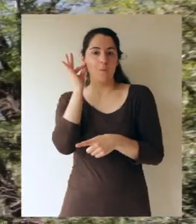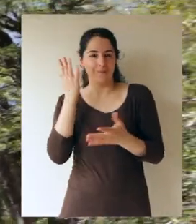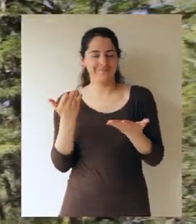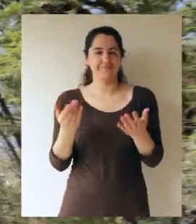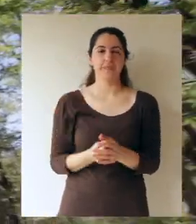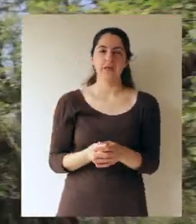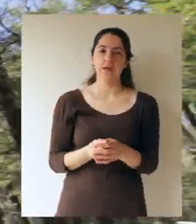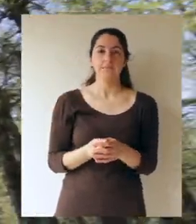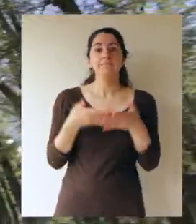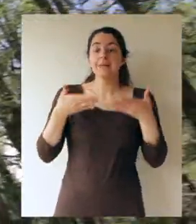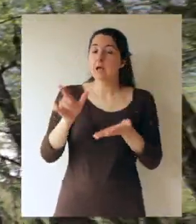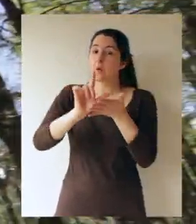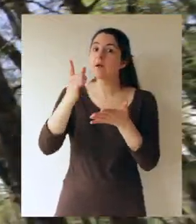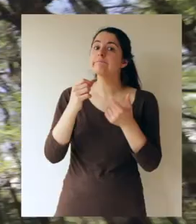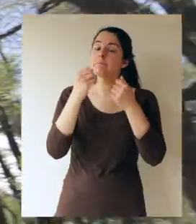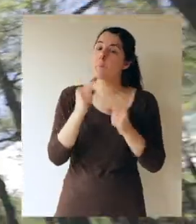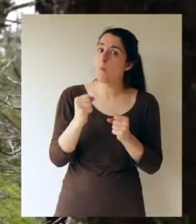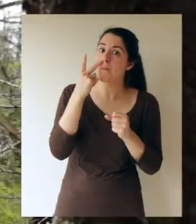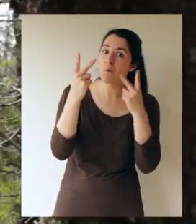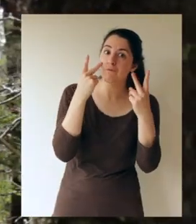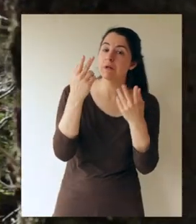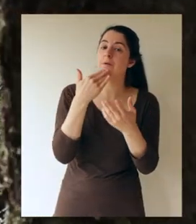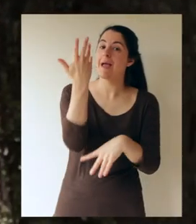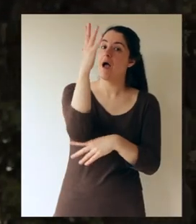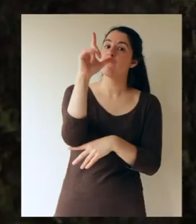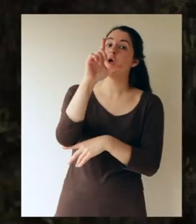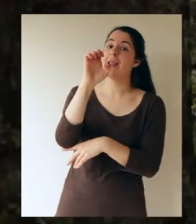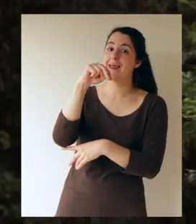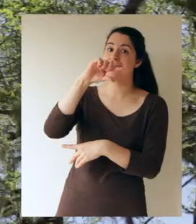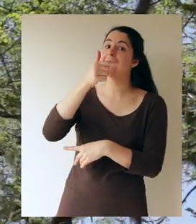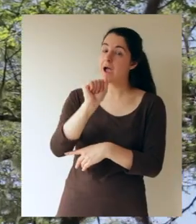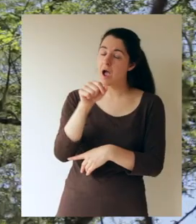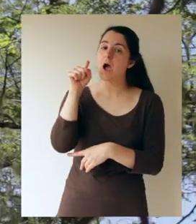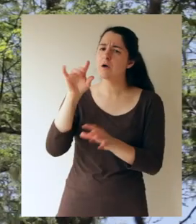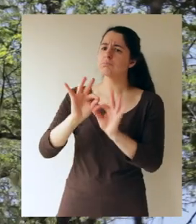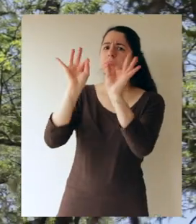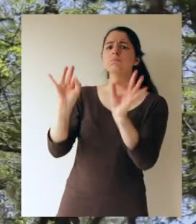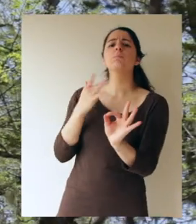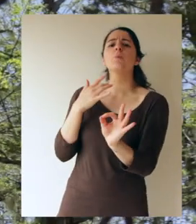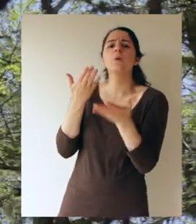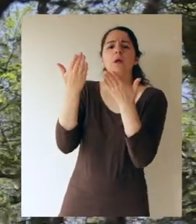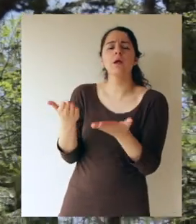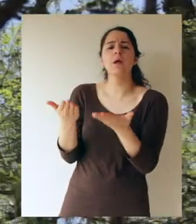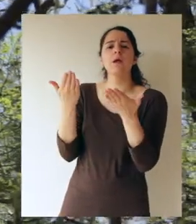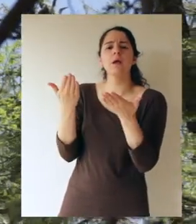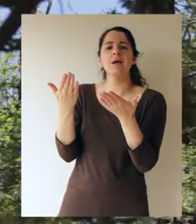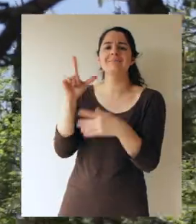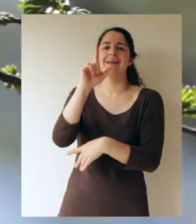En este lugar igual podemos encontrar las lengas que mencionaba, donde su particularidad es que tienen